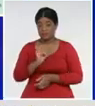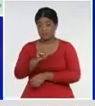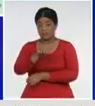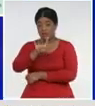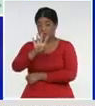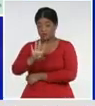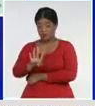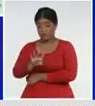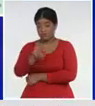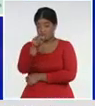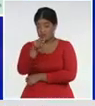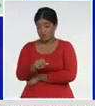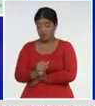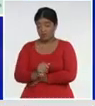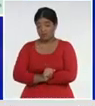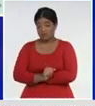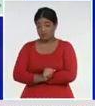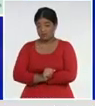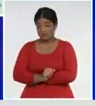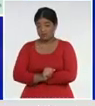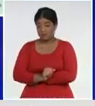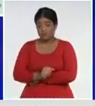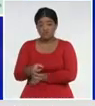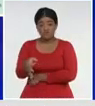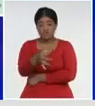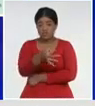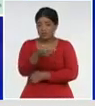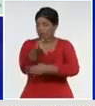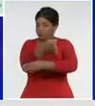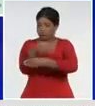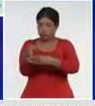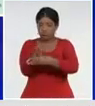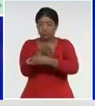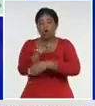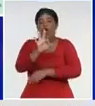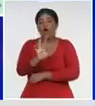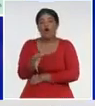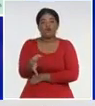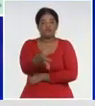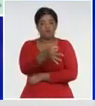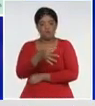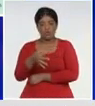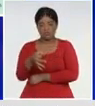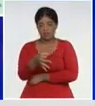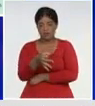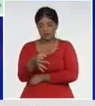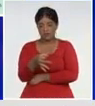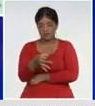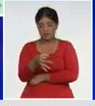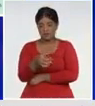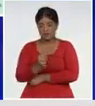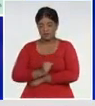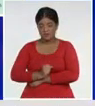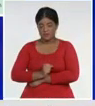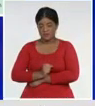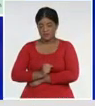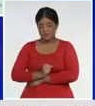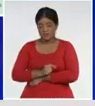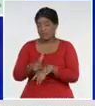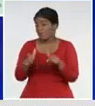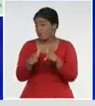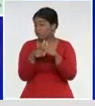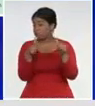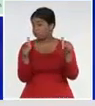con una dispersión, que abarca, ocho, de sus trece municipios, el mayor número,